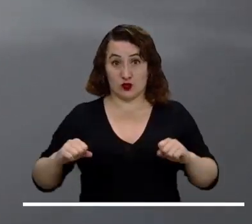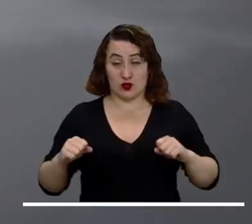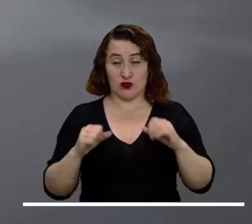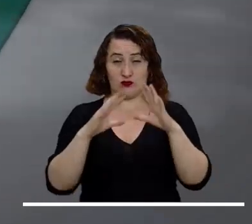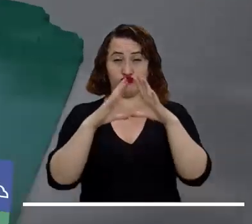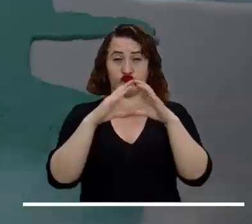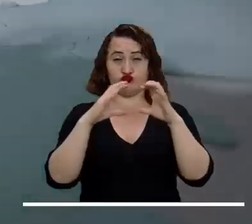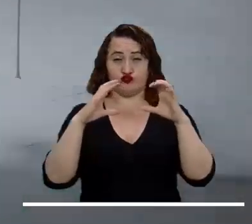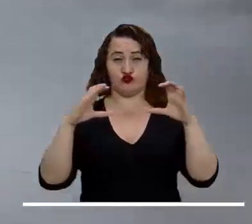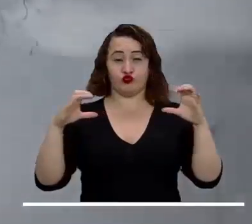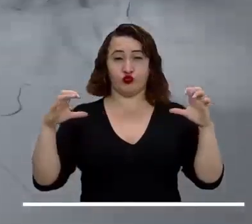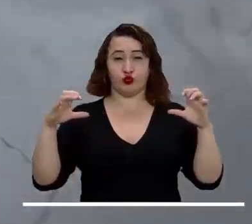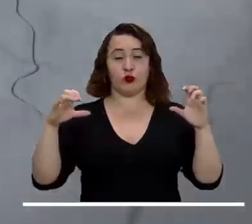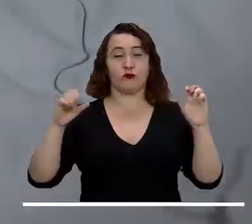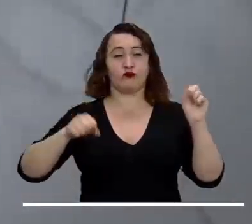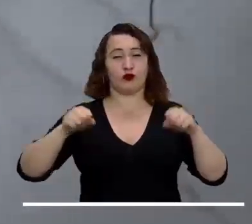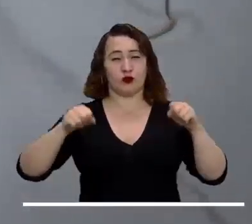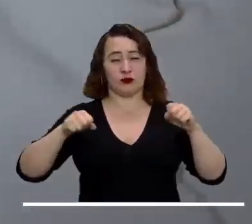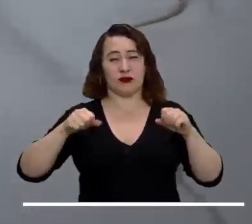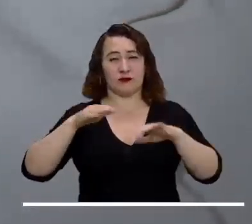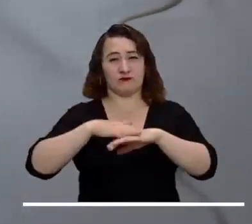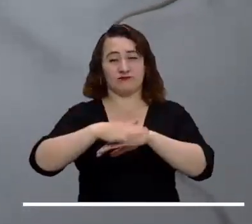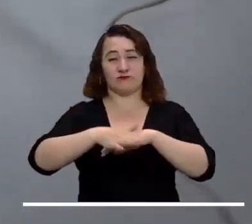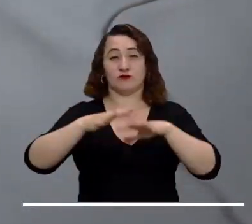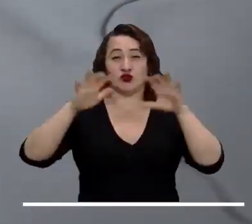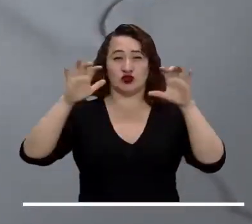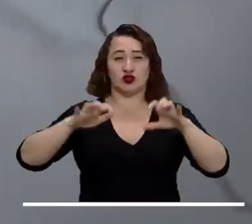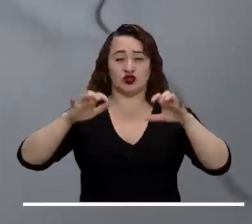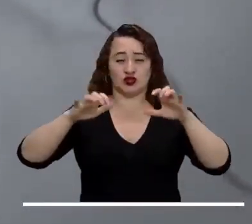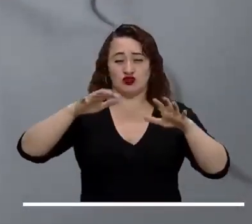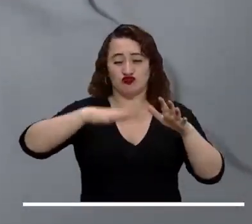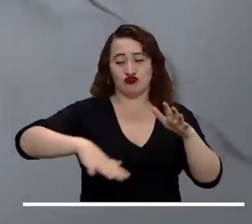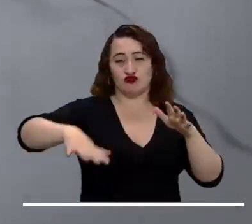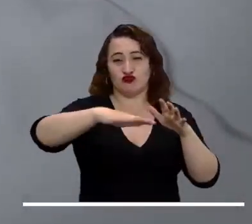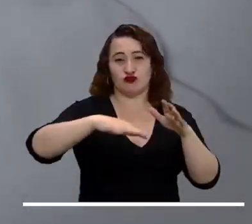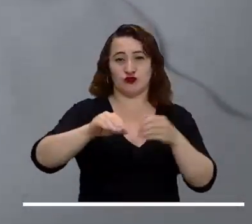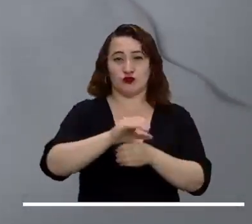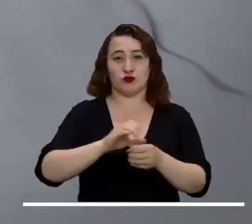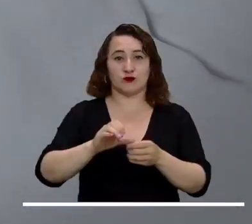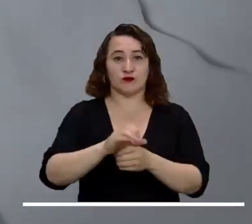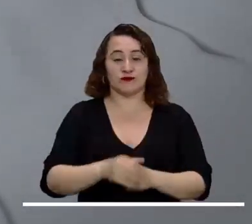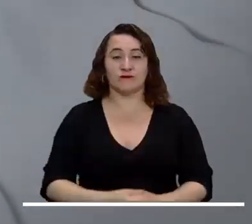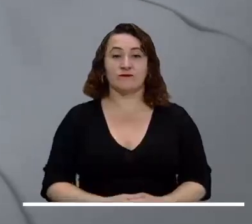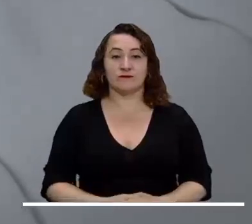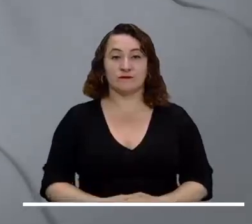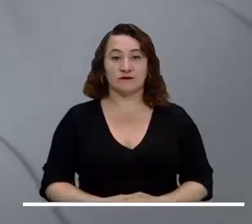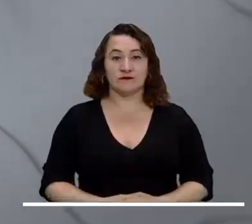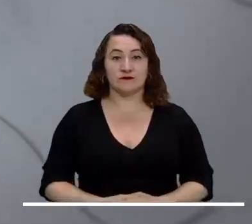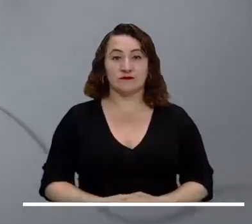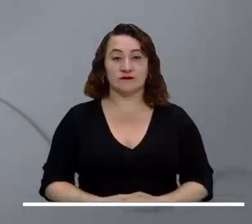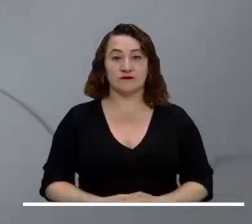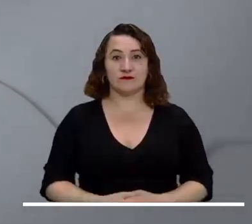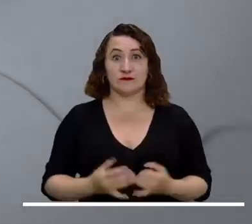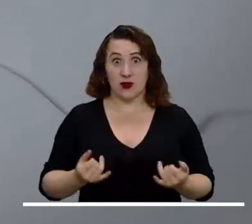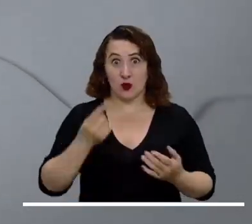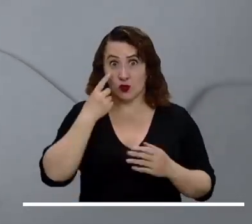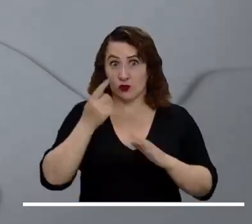En la capital del país la nubosidad será parcial y podría llegar acompañada de lloviznas en amplios sectores de la ciudad.